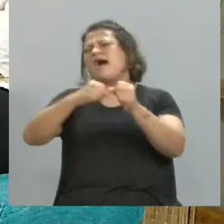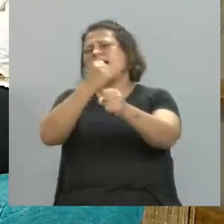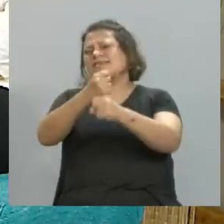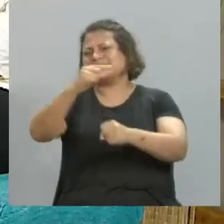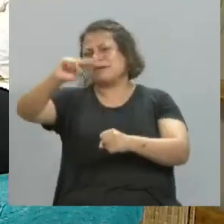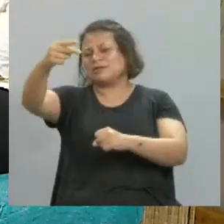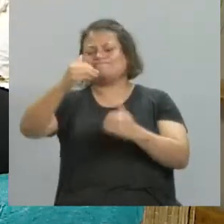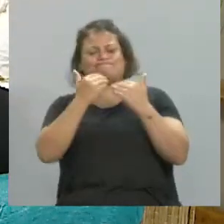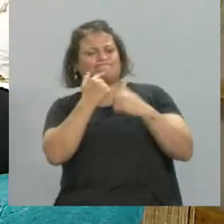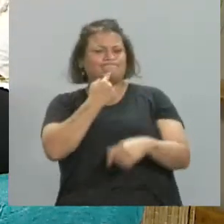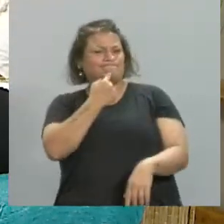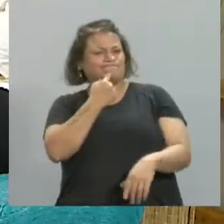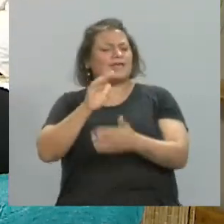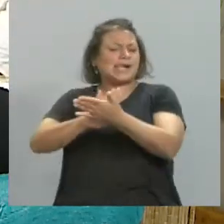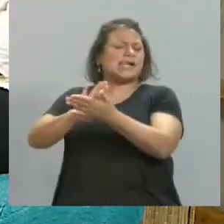Lo vamos a convencer para que lo deje unos días más.